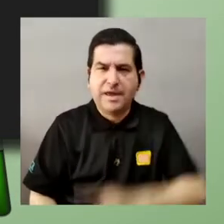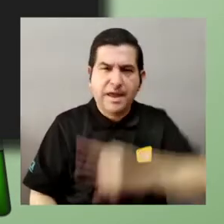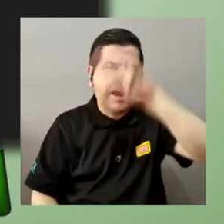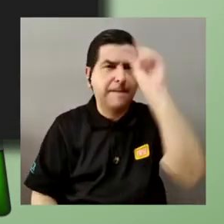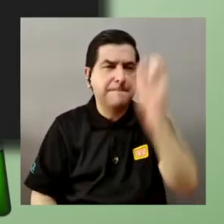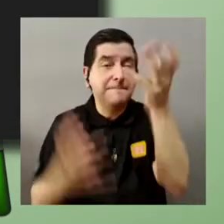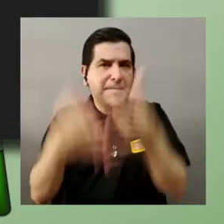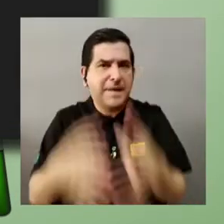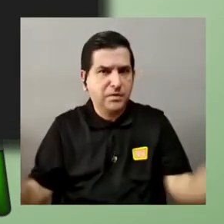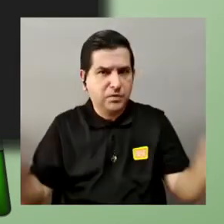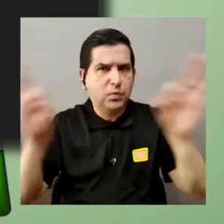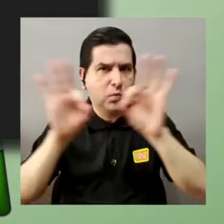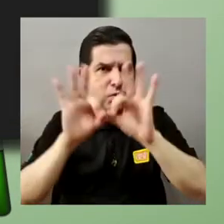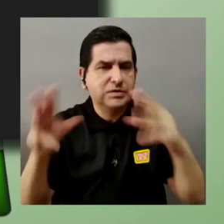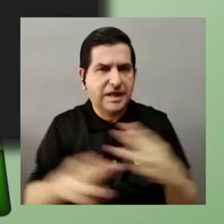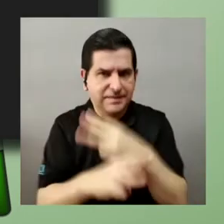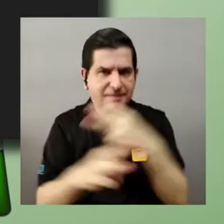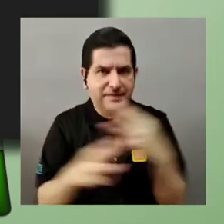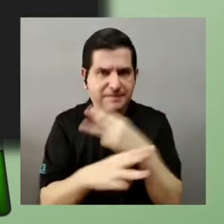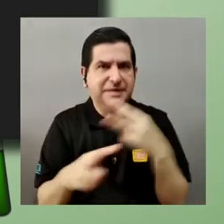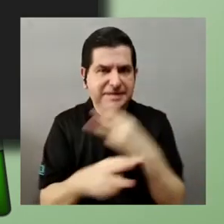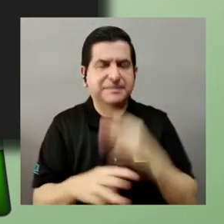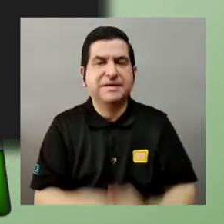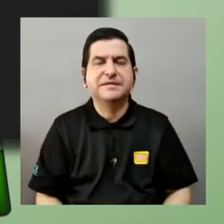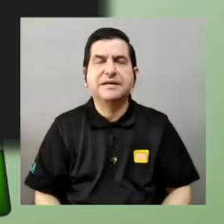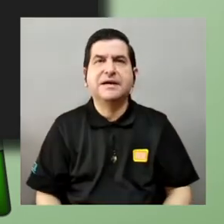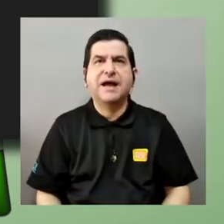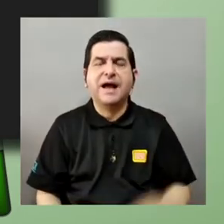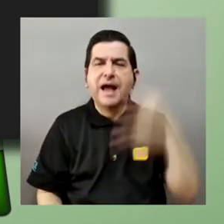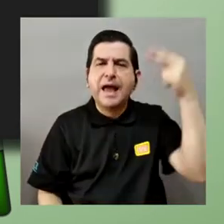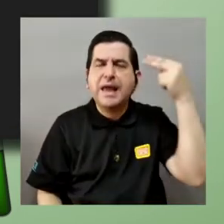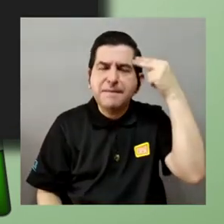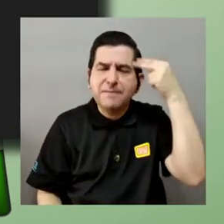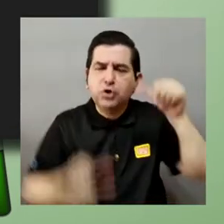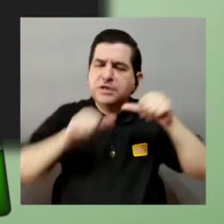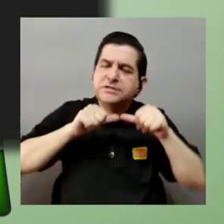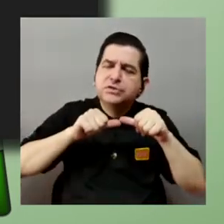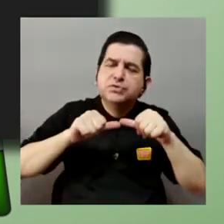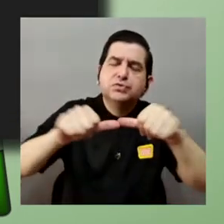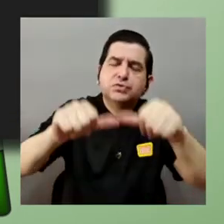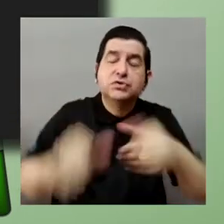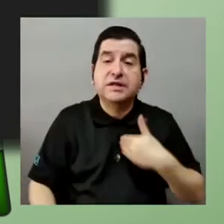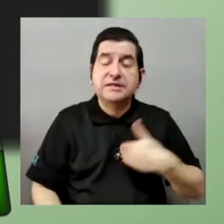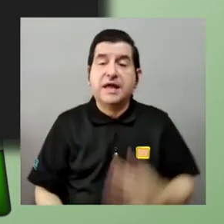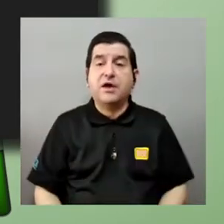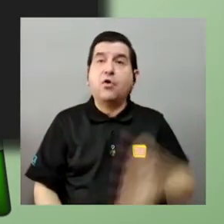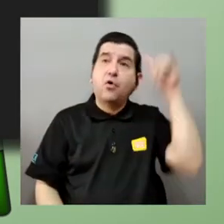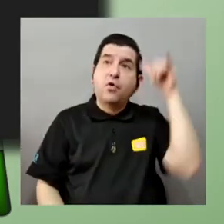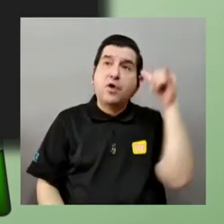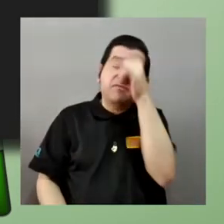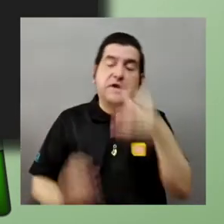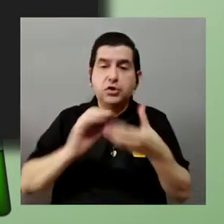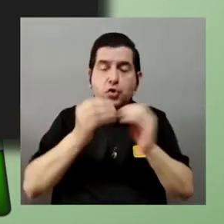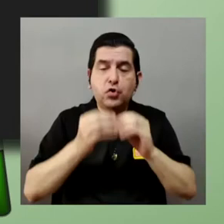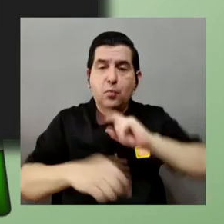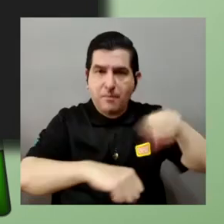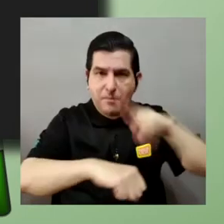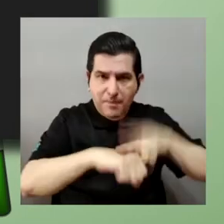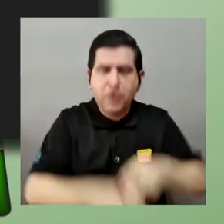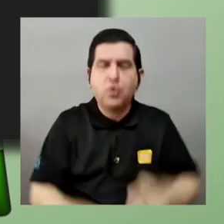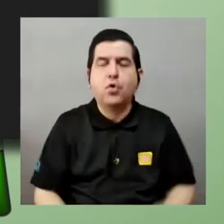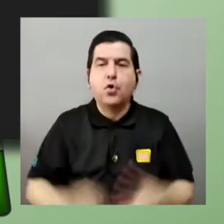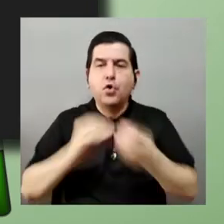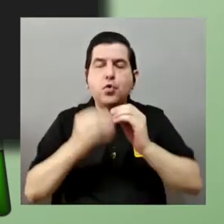en matemática que es la hipótesis del continuo que tiene que ver con infinitos tengo el infinito de los naturales tengo el infinito de los reales y les pregunto